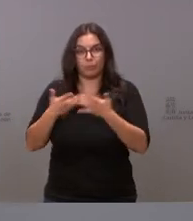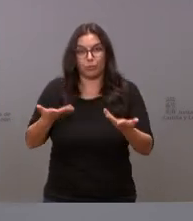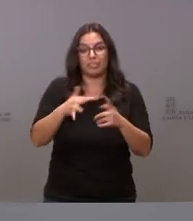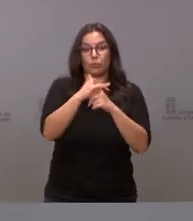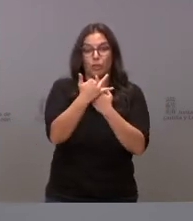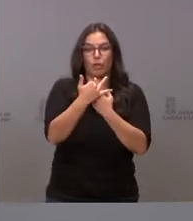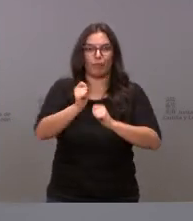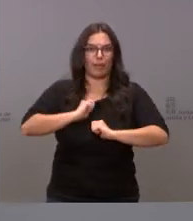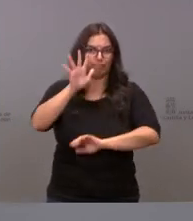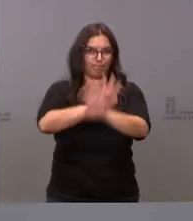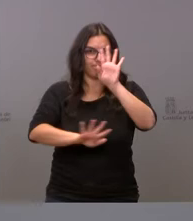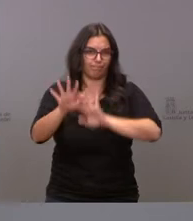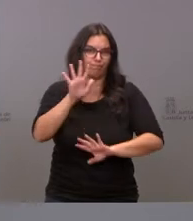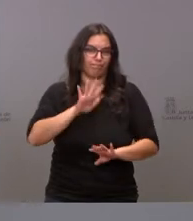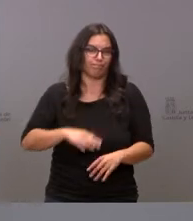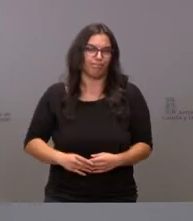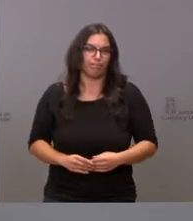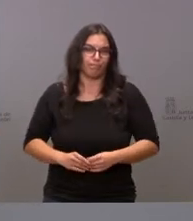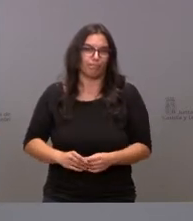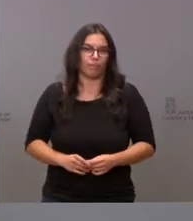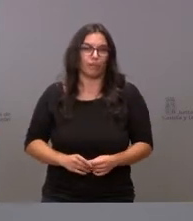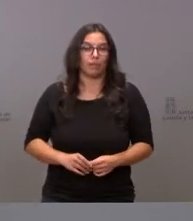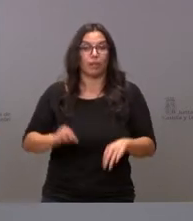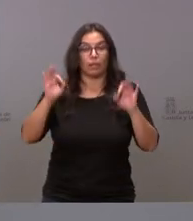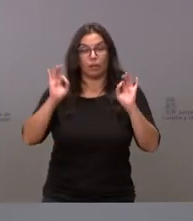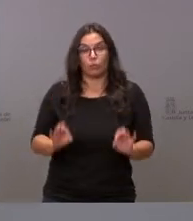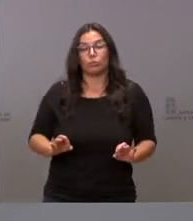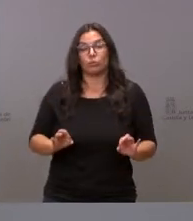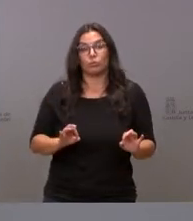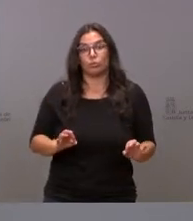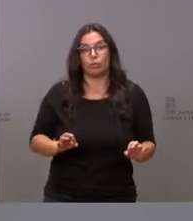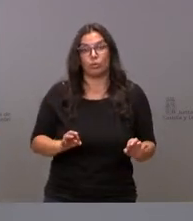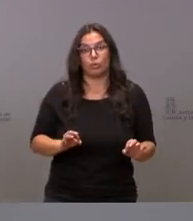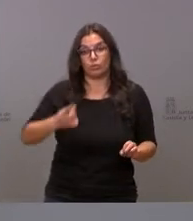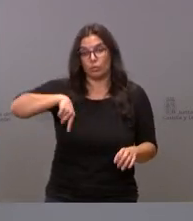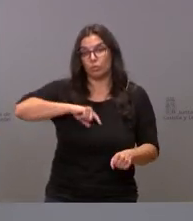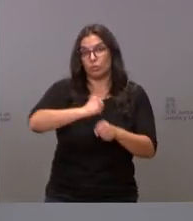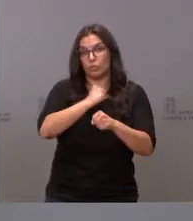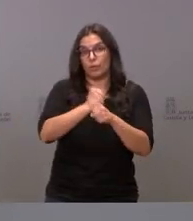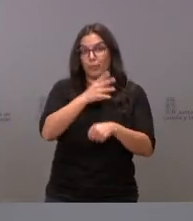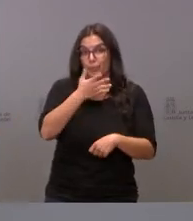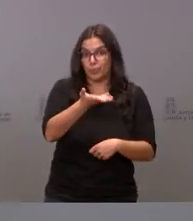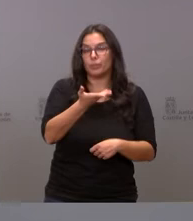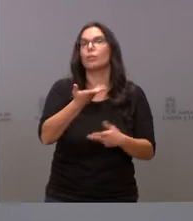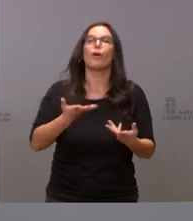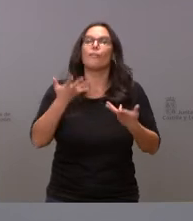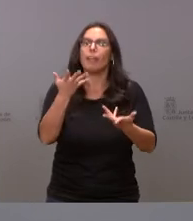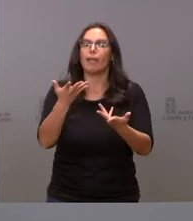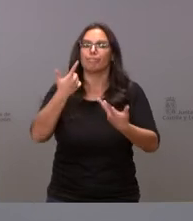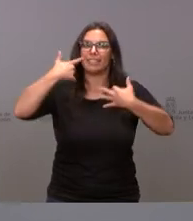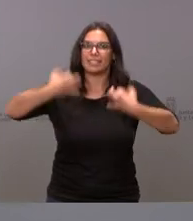complejo al que nos vamos a enfrentar y precisamente por eso el trabajo nuestro va en la dirección de ofrecer seguridad